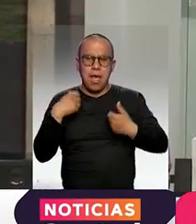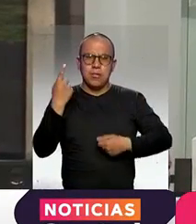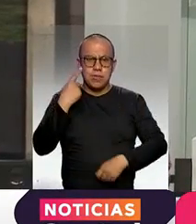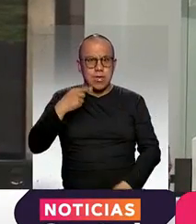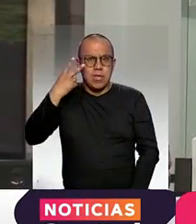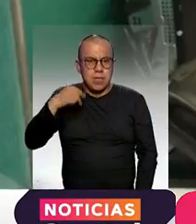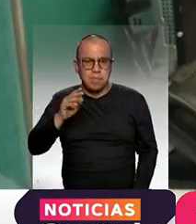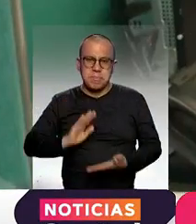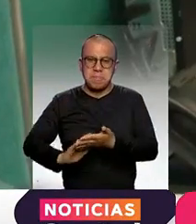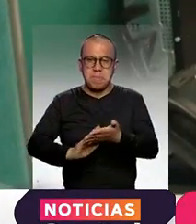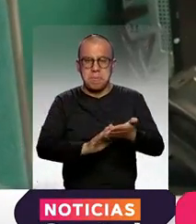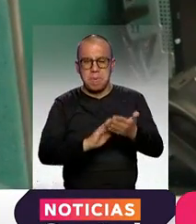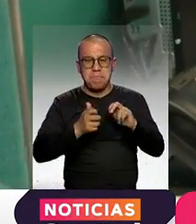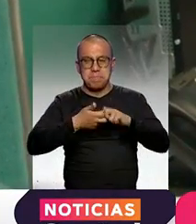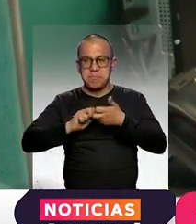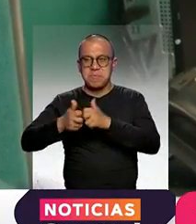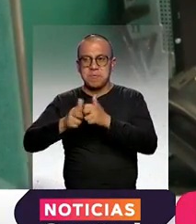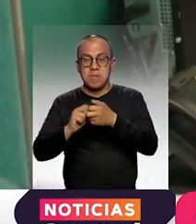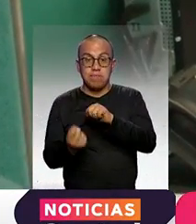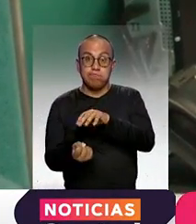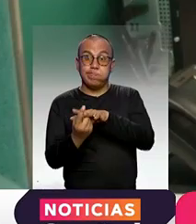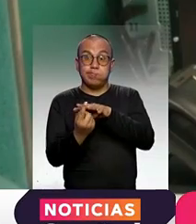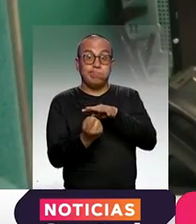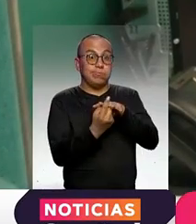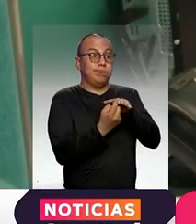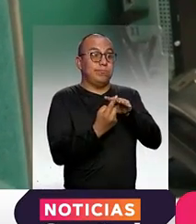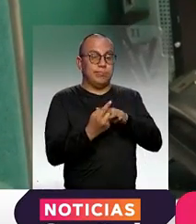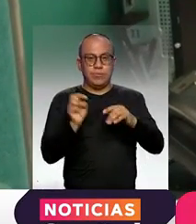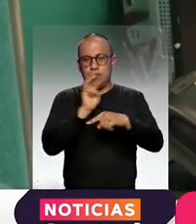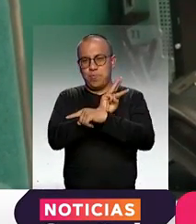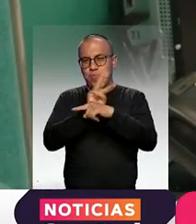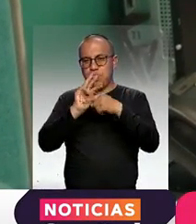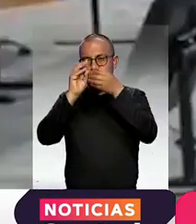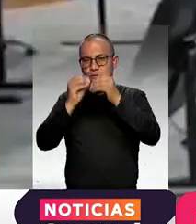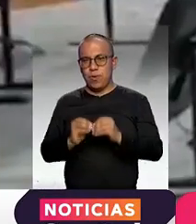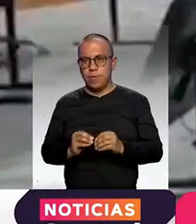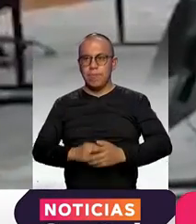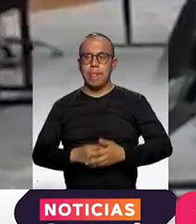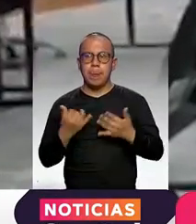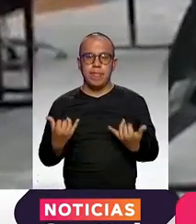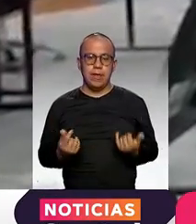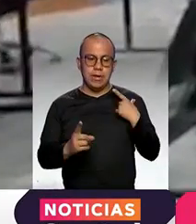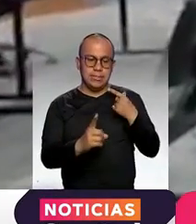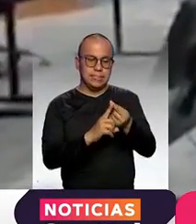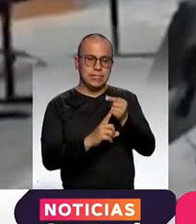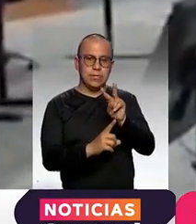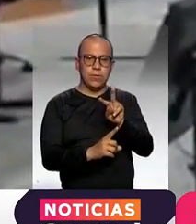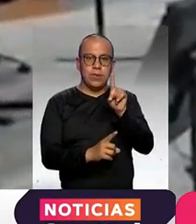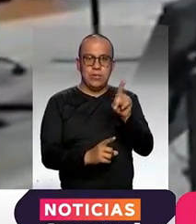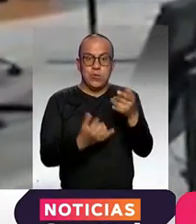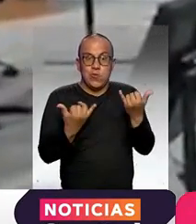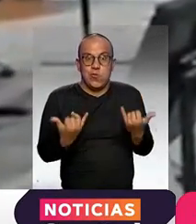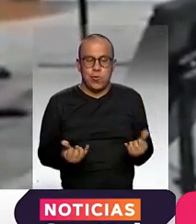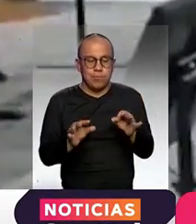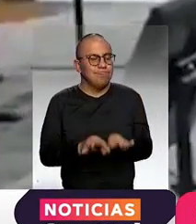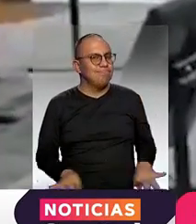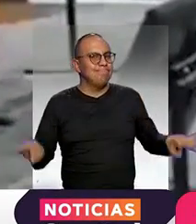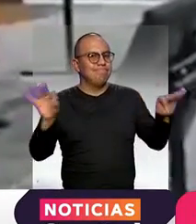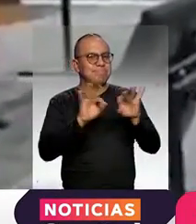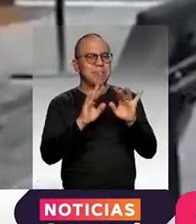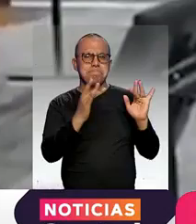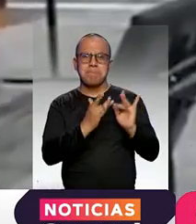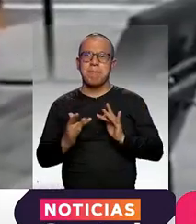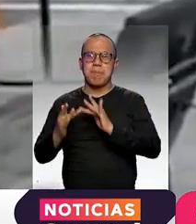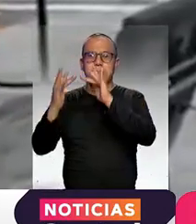para dar solución a los inconvenientes que puedan presentar las plataformas digitales. El siglo XXI va a ser infinitamente más importante la